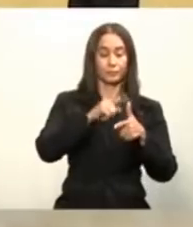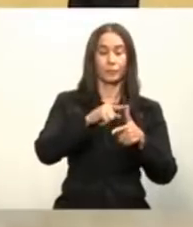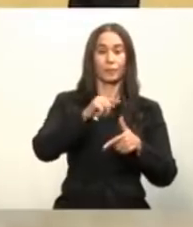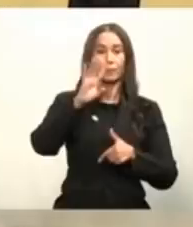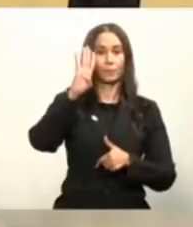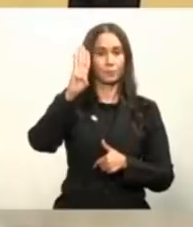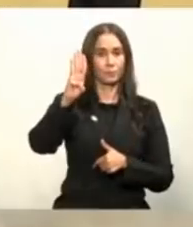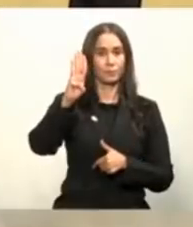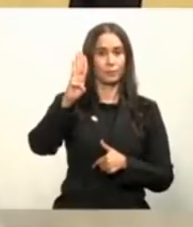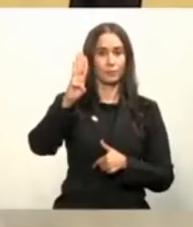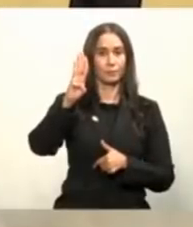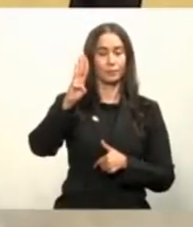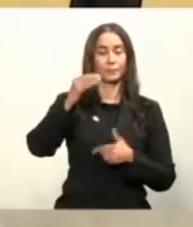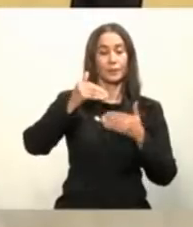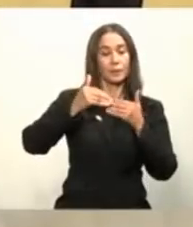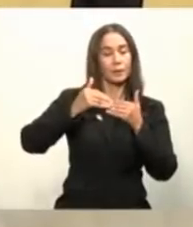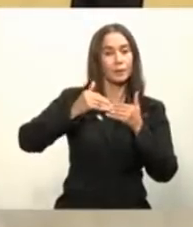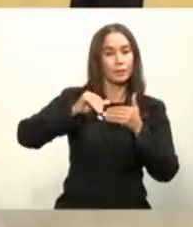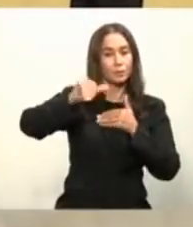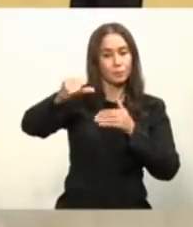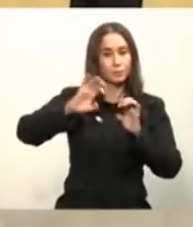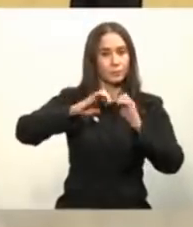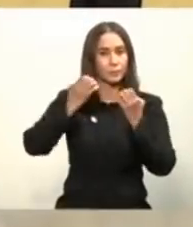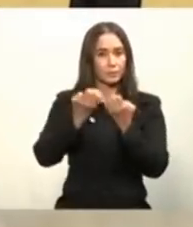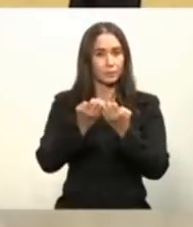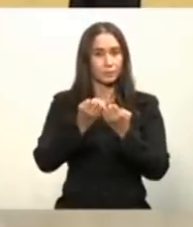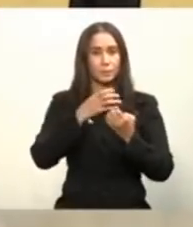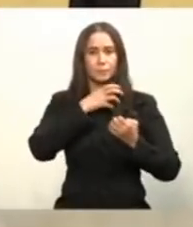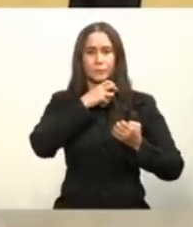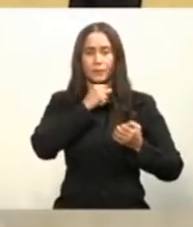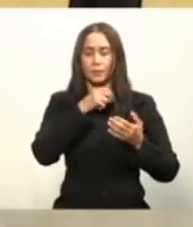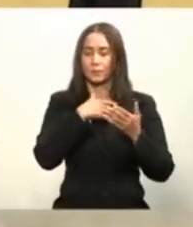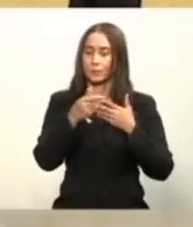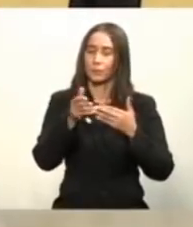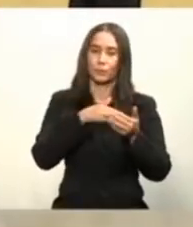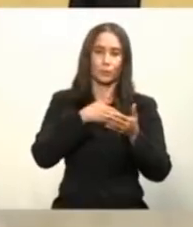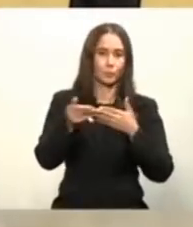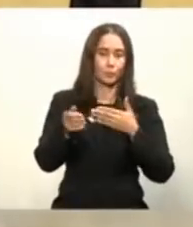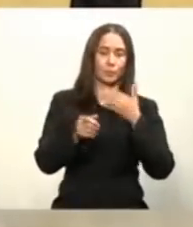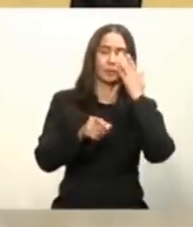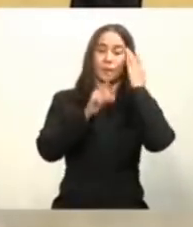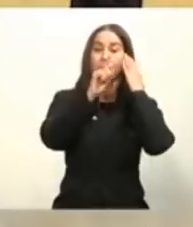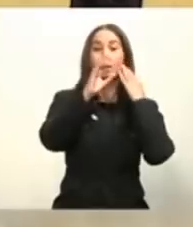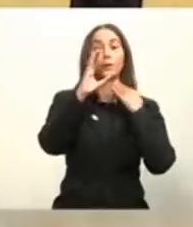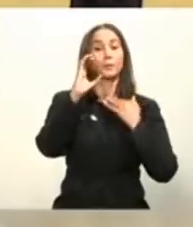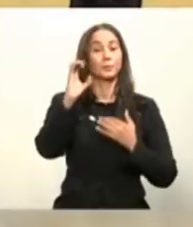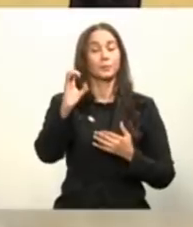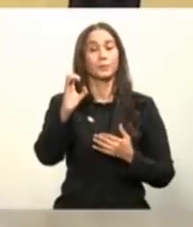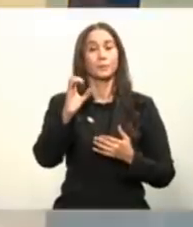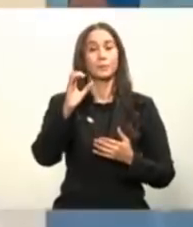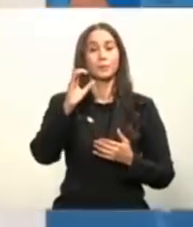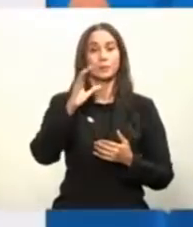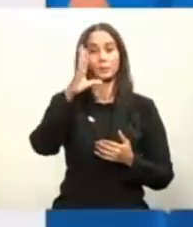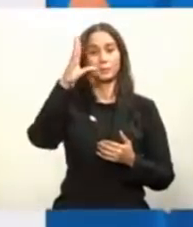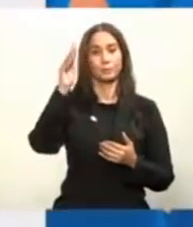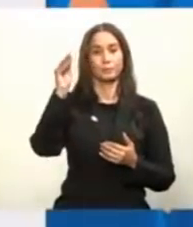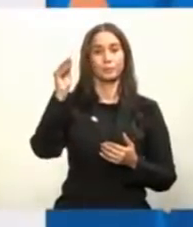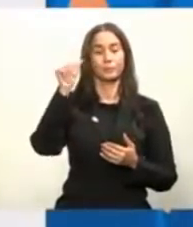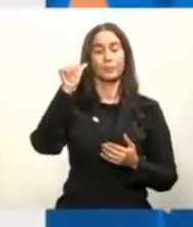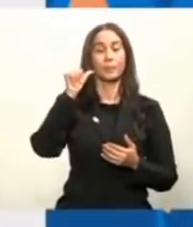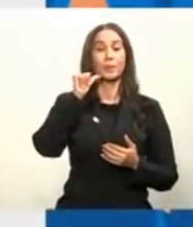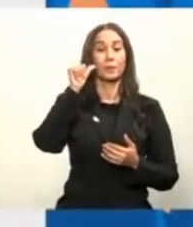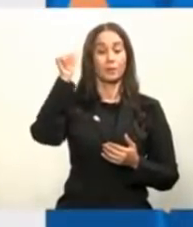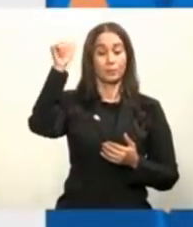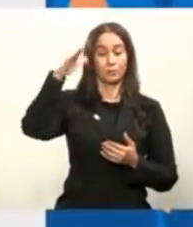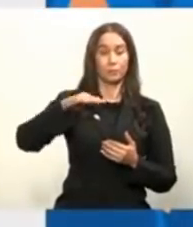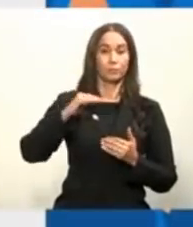el resto del personal de salud, todas las edades. La fase 1C, adultos mayores de 60